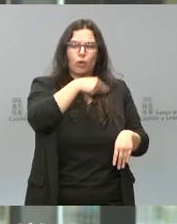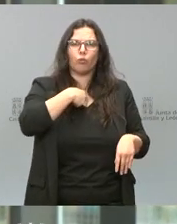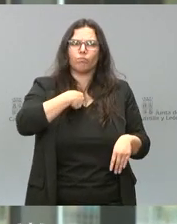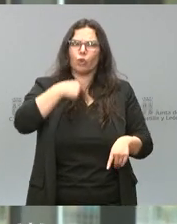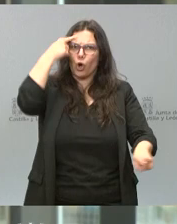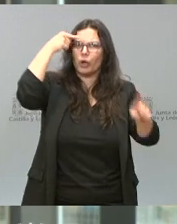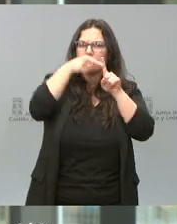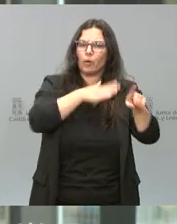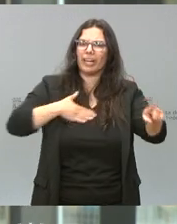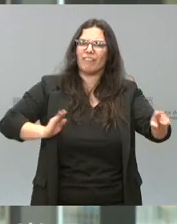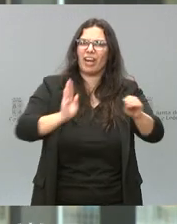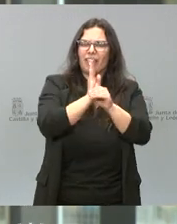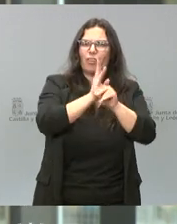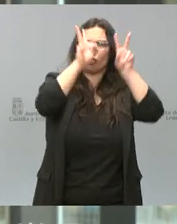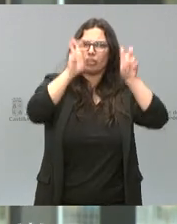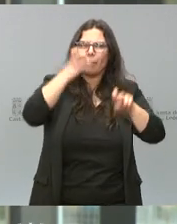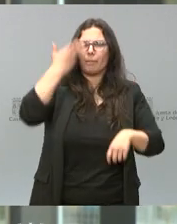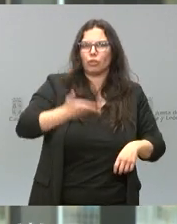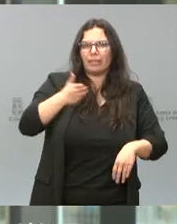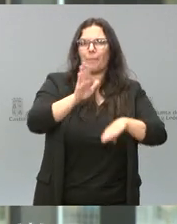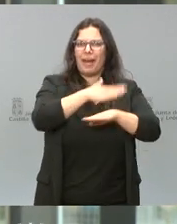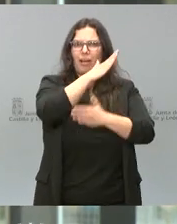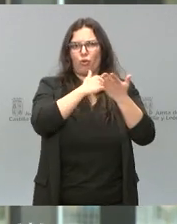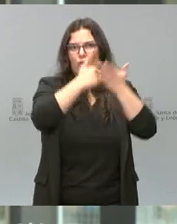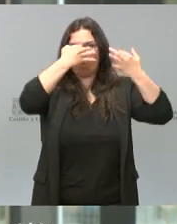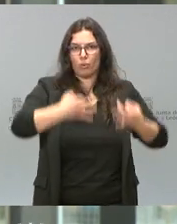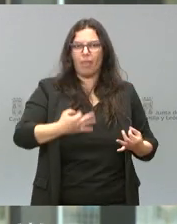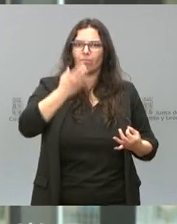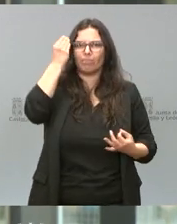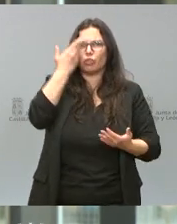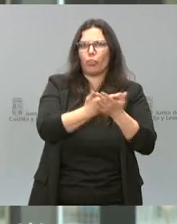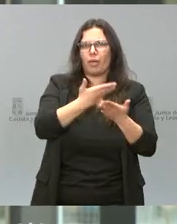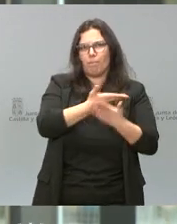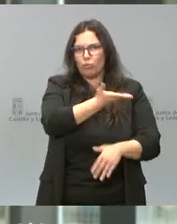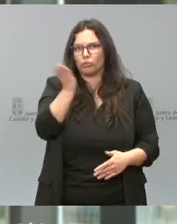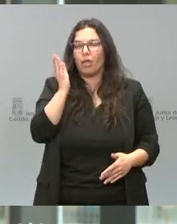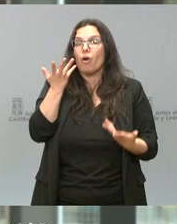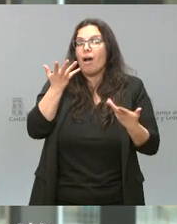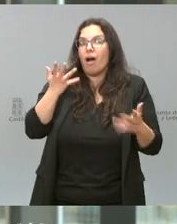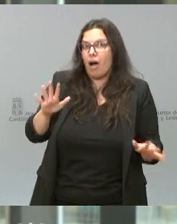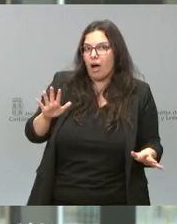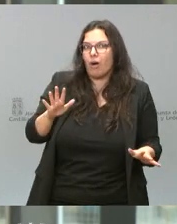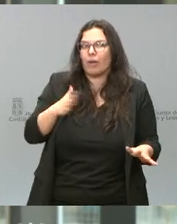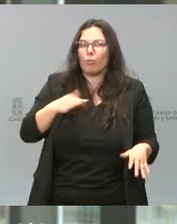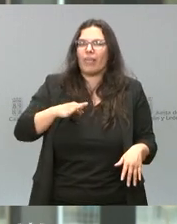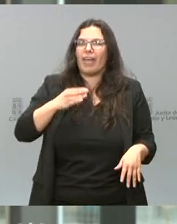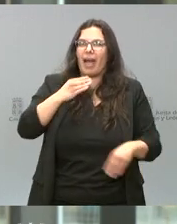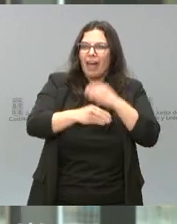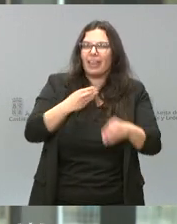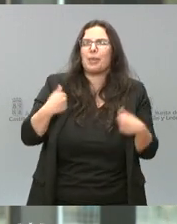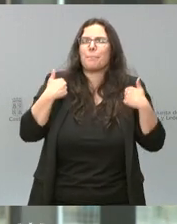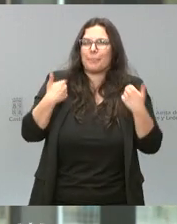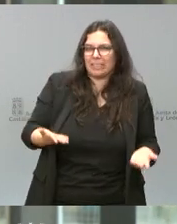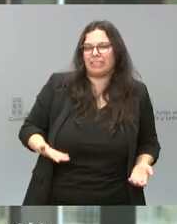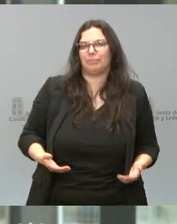hacer de la financiación un asunto de comunidad. Creo que lo ha demostrado, aunque todavía podemos ser más útiles, podemos llegar más